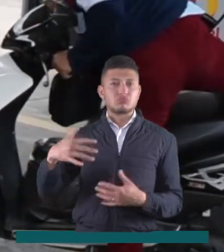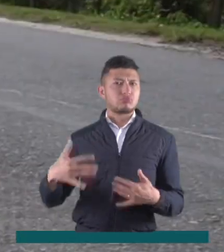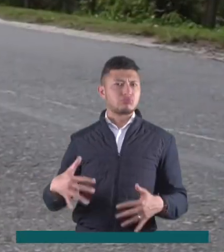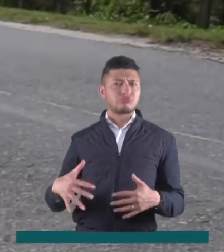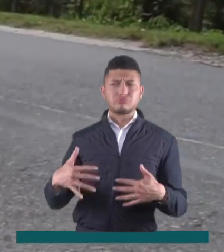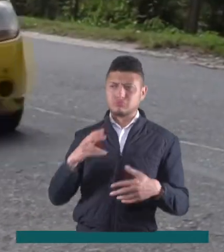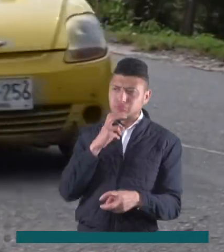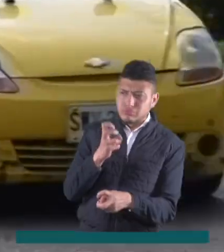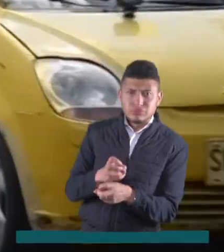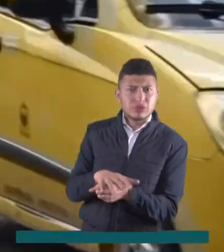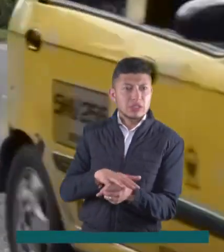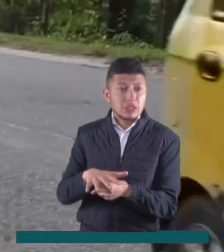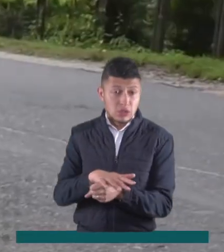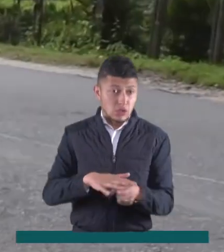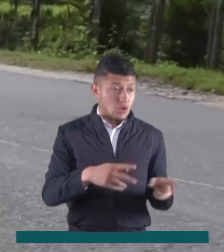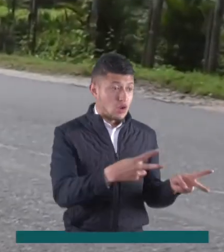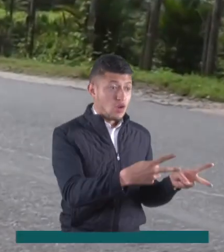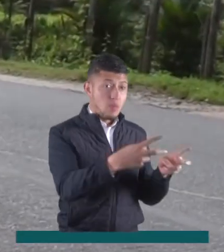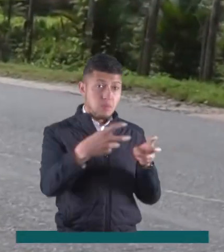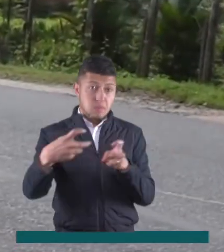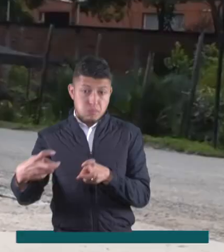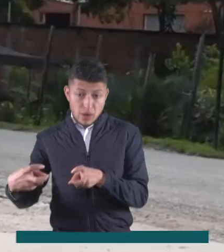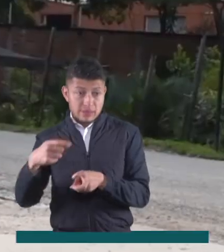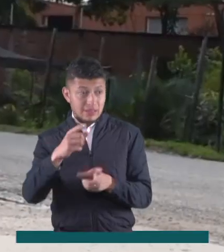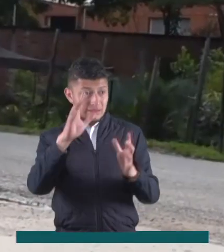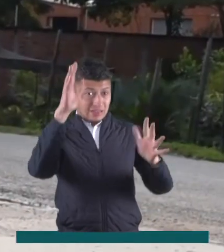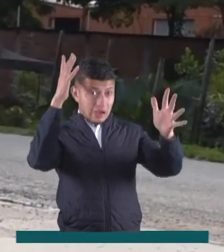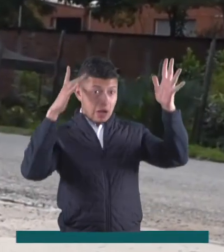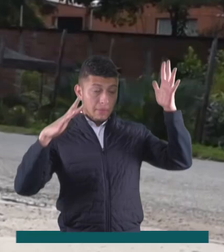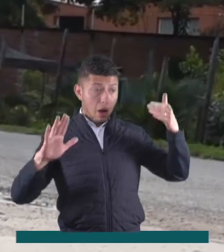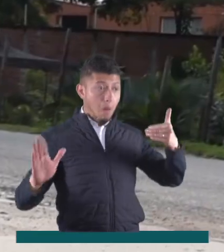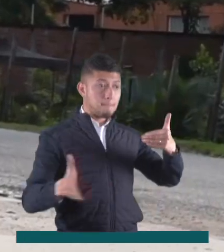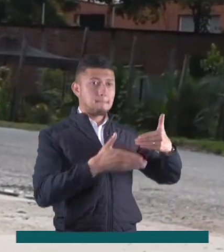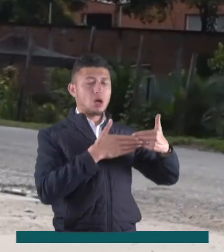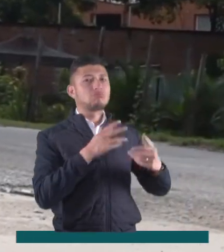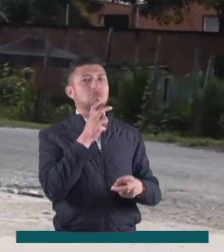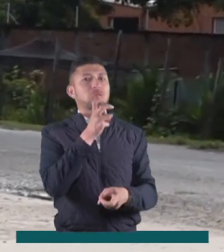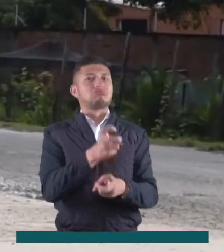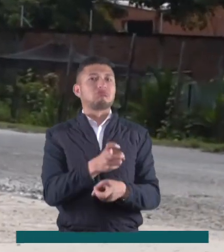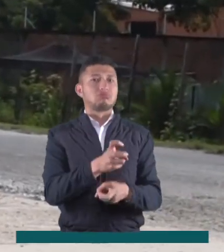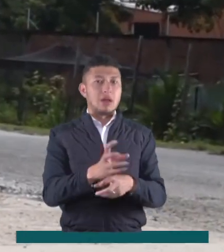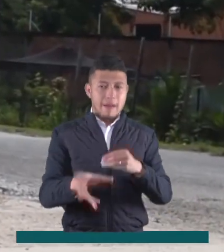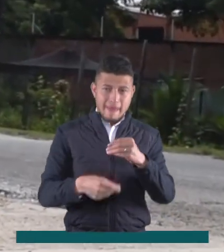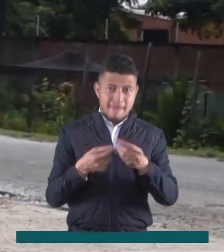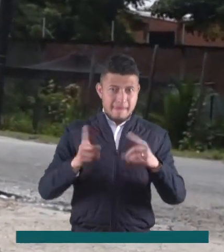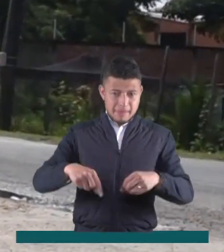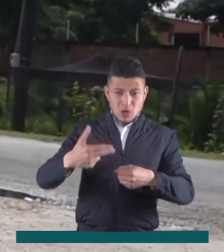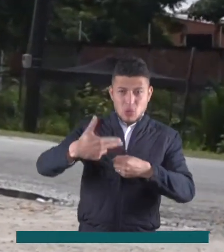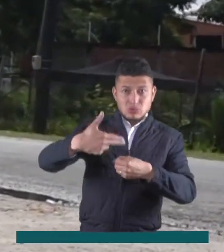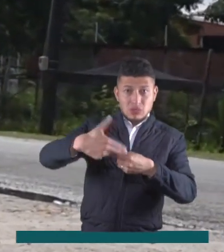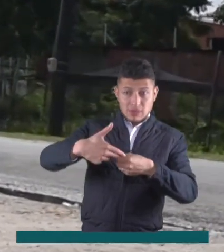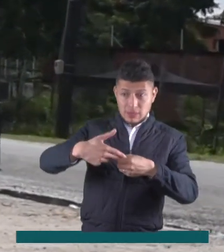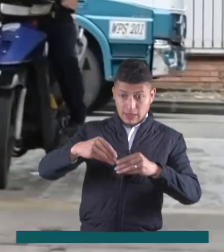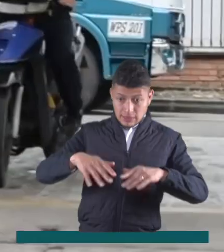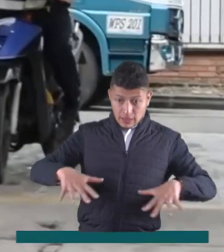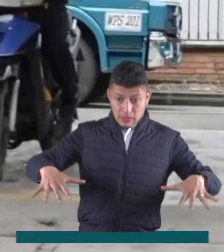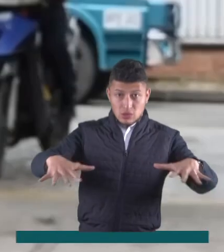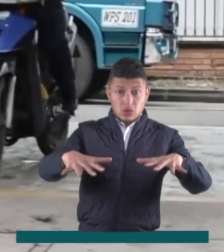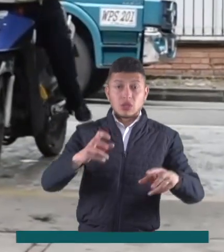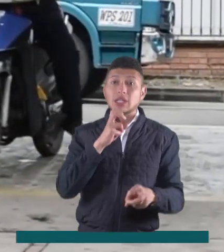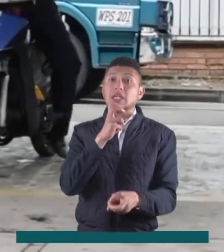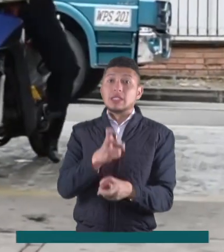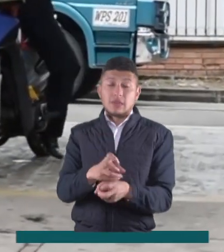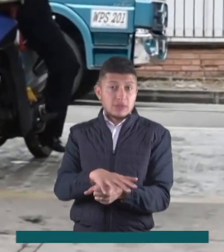dificultades ante el cierre de la vía Ruta Marginal de la Selva. Igualmente, se ha complicado la llegada de combustible al territorio,